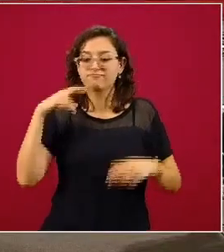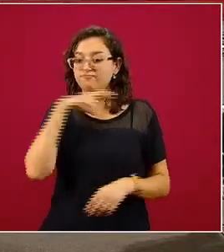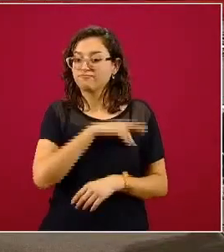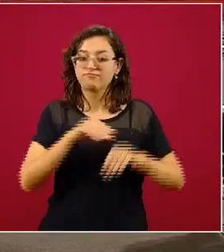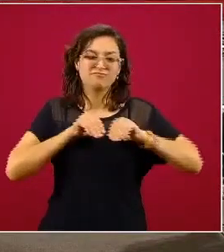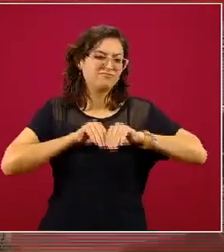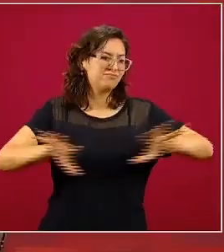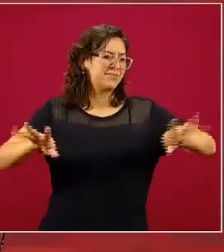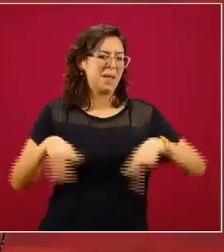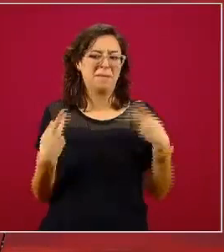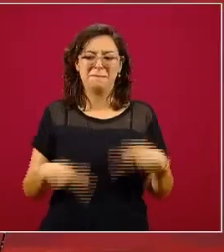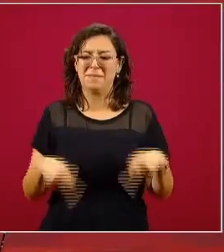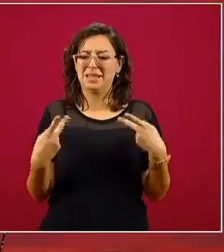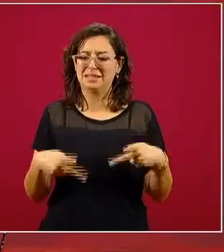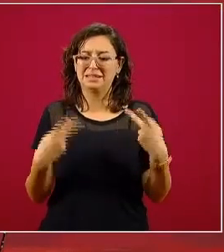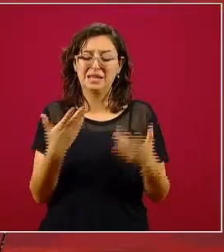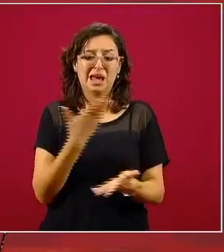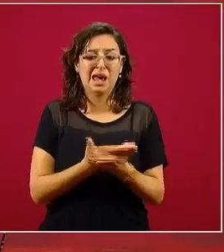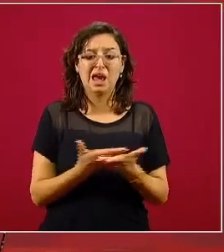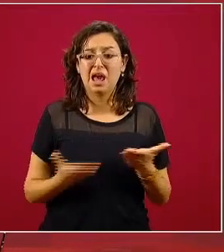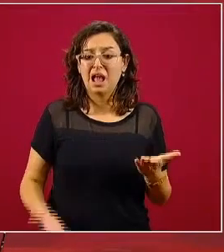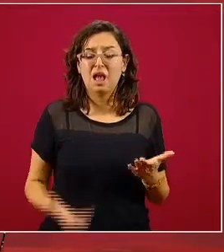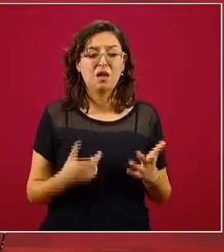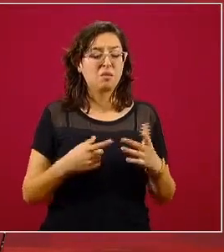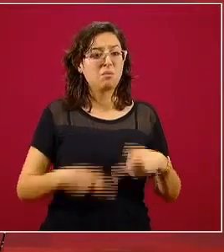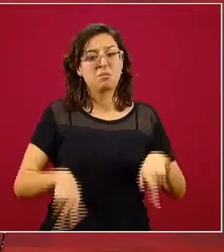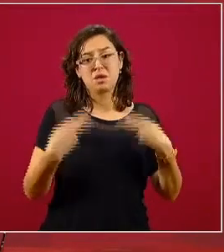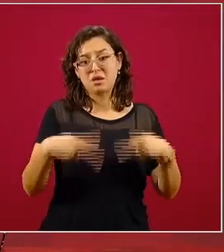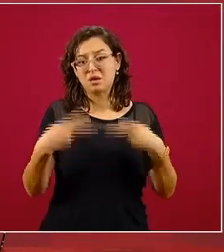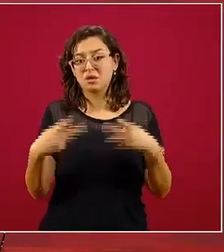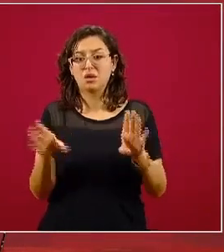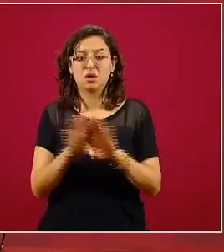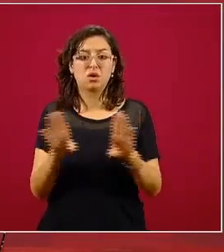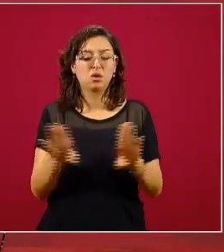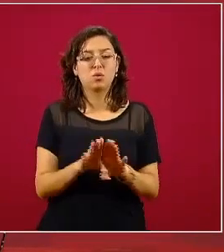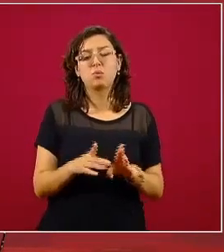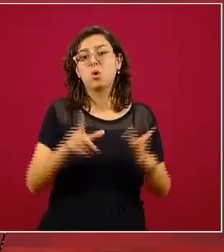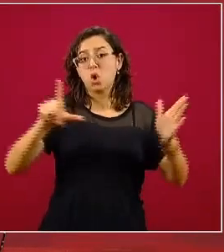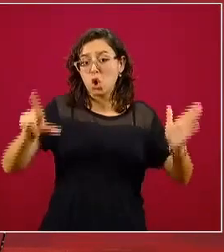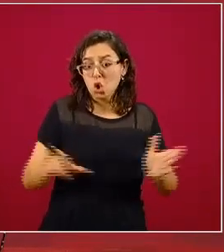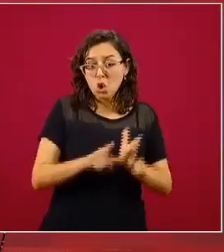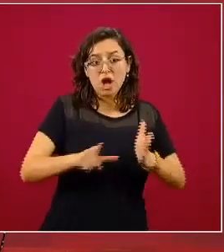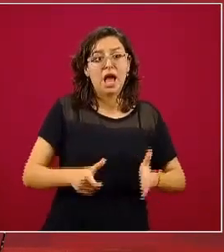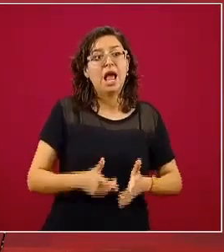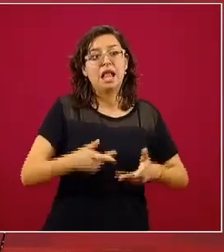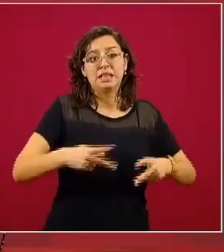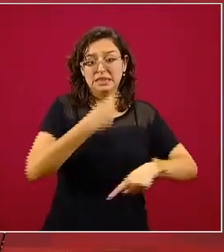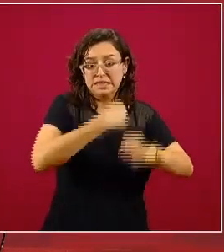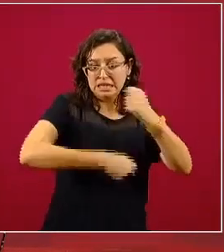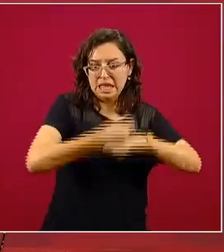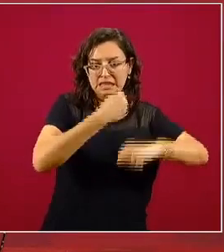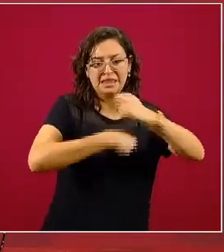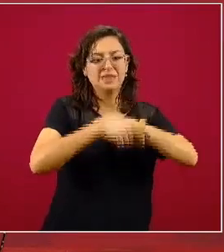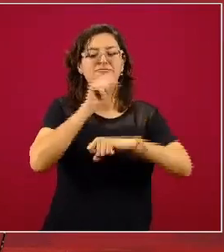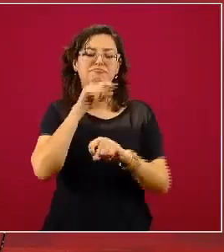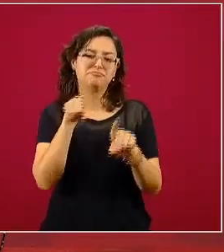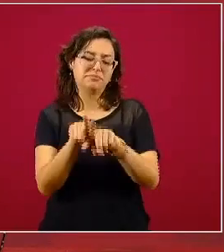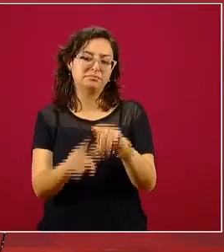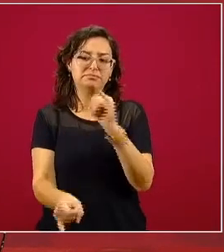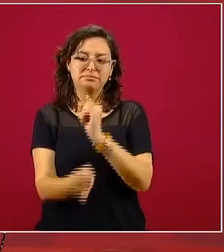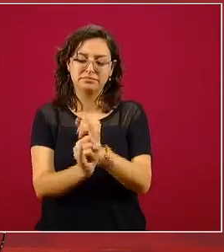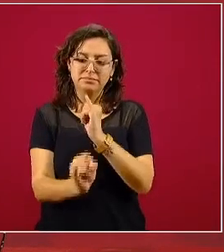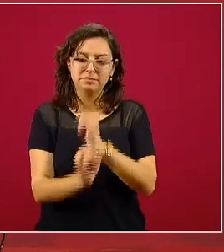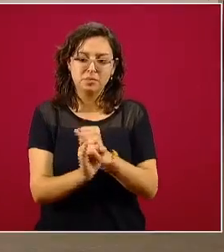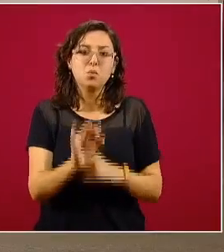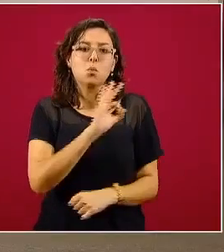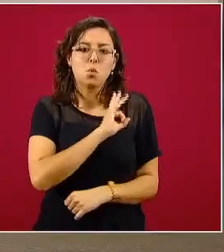Hoy día existen otros mecanismos de comercialización, no solamente en establecimientos fijos, sino a través de comercio en Internet o por